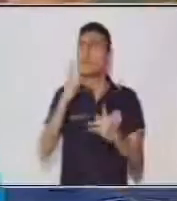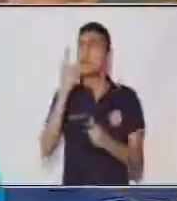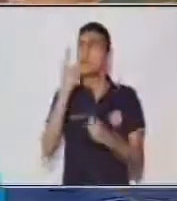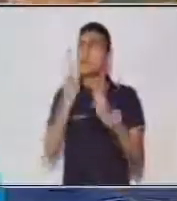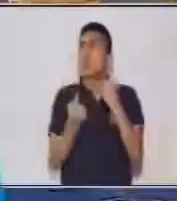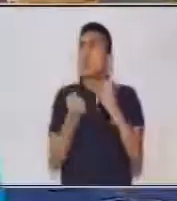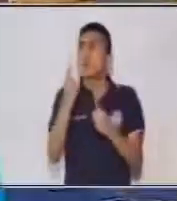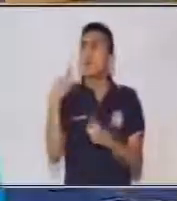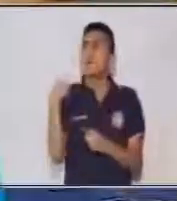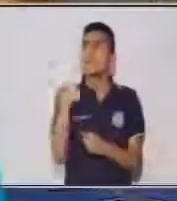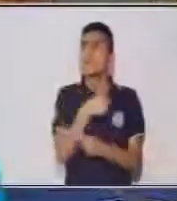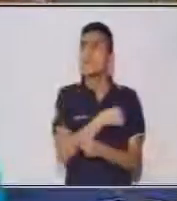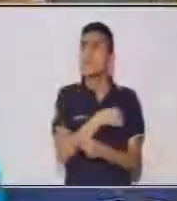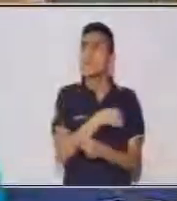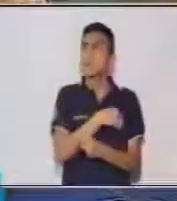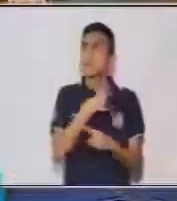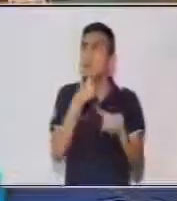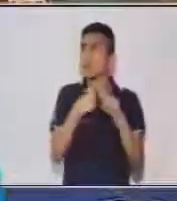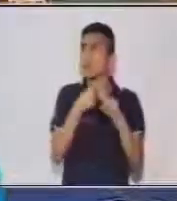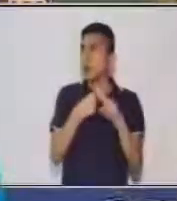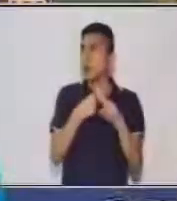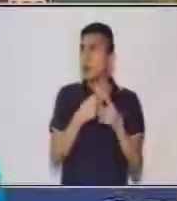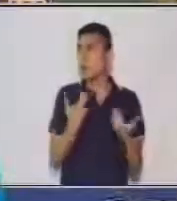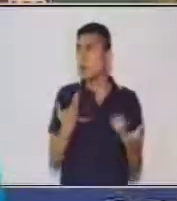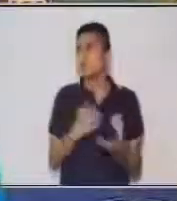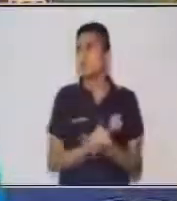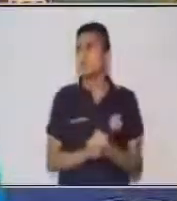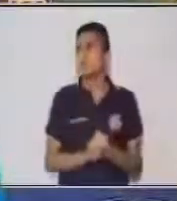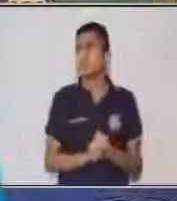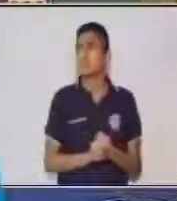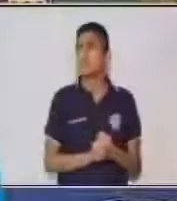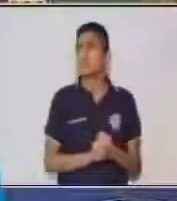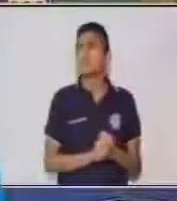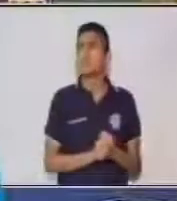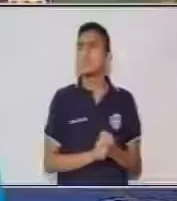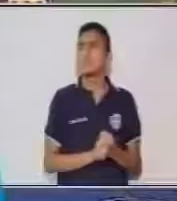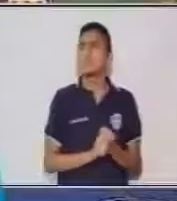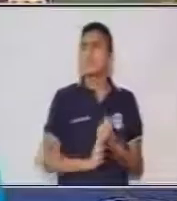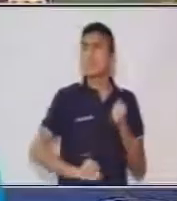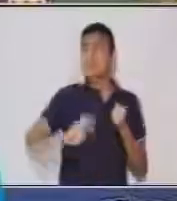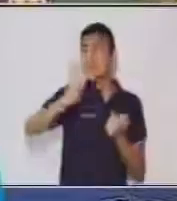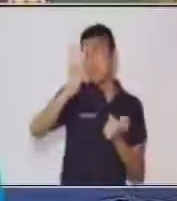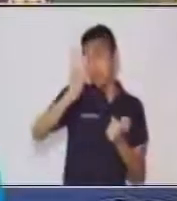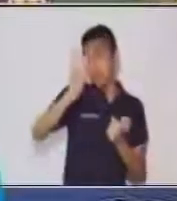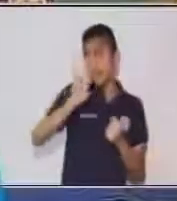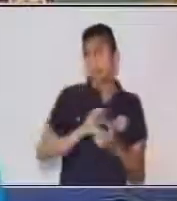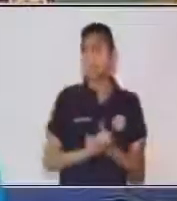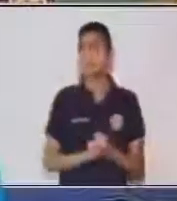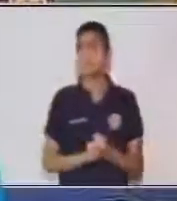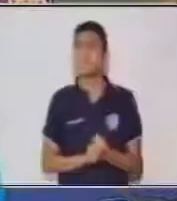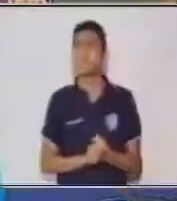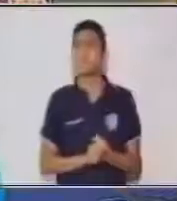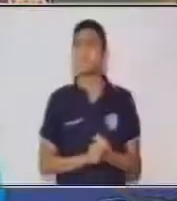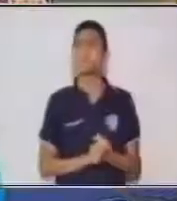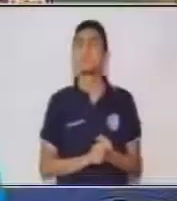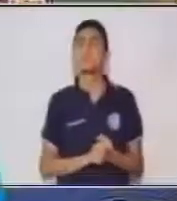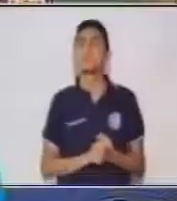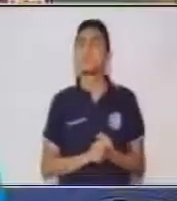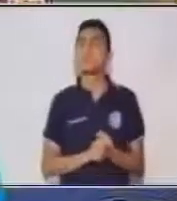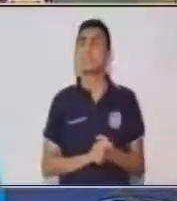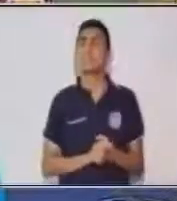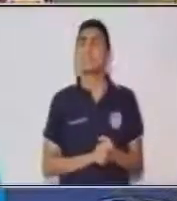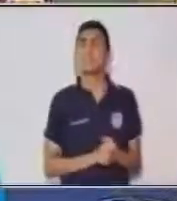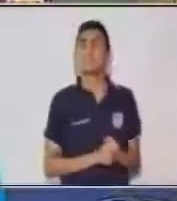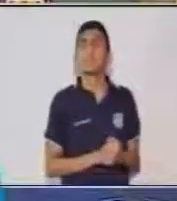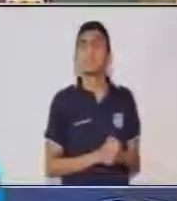nuestra multiplicación? Nuestra multiplicación va a ser el número tres. Exacto. Entonces